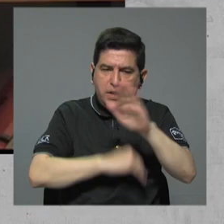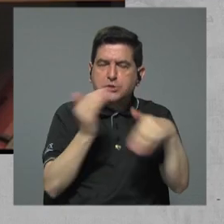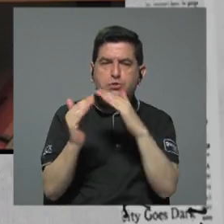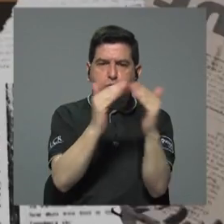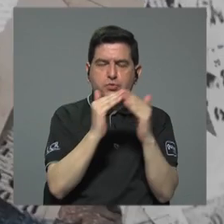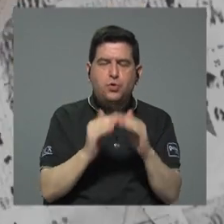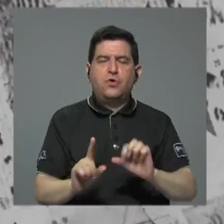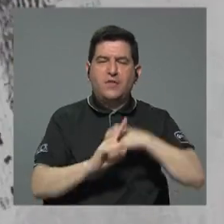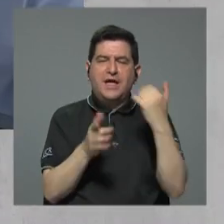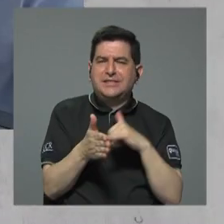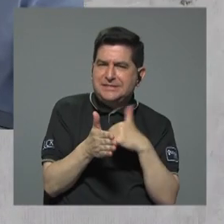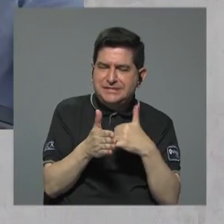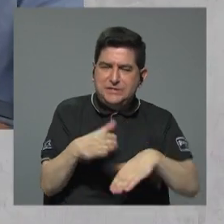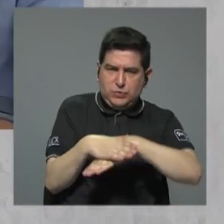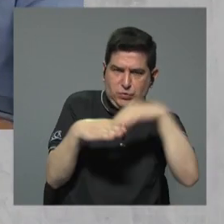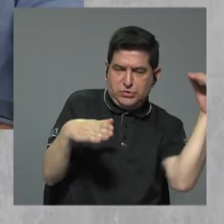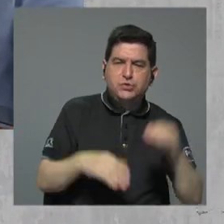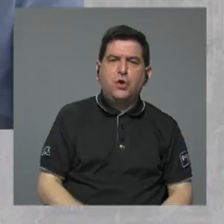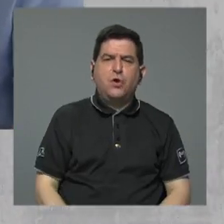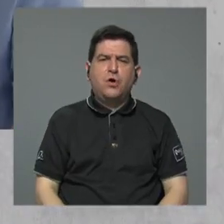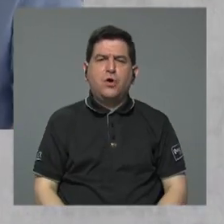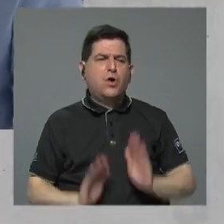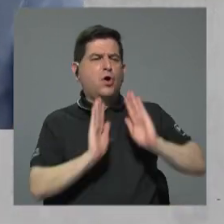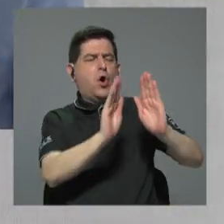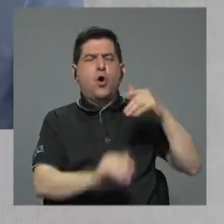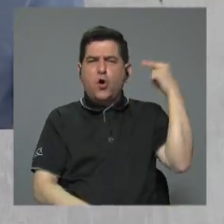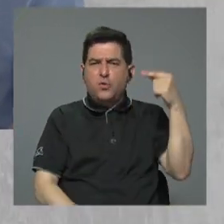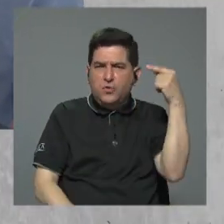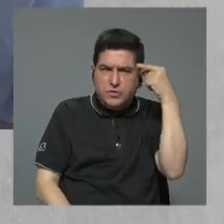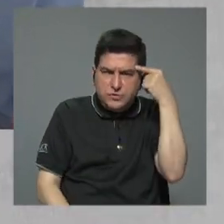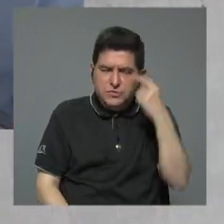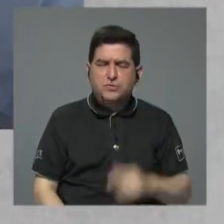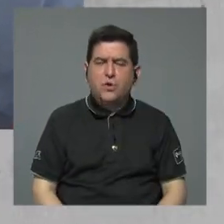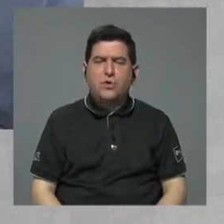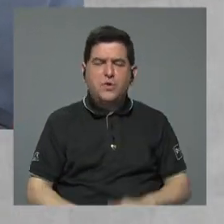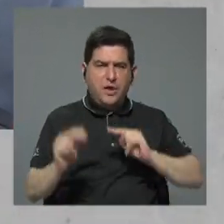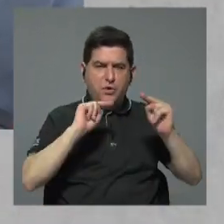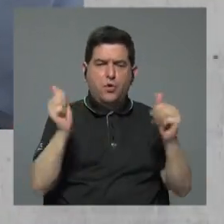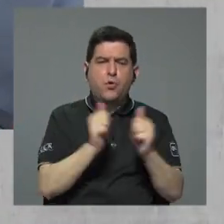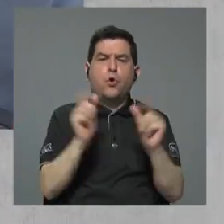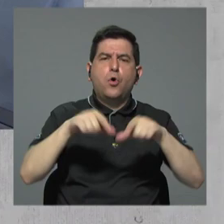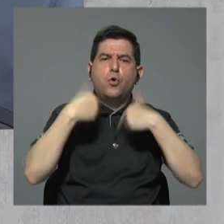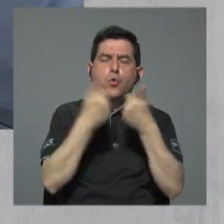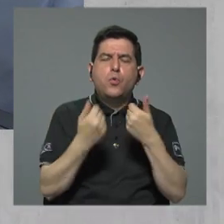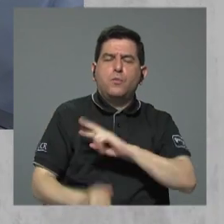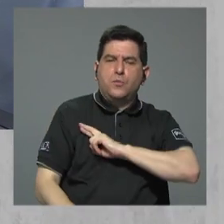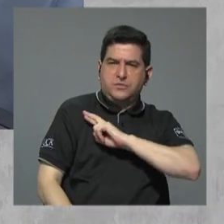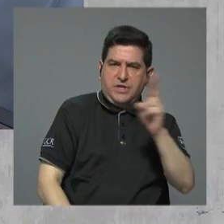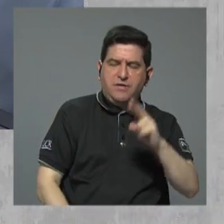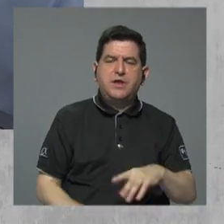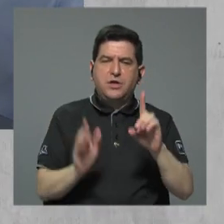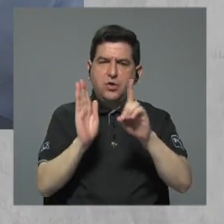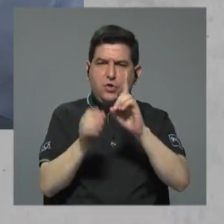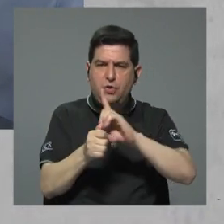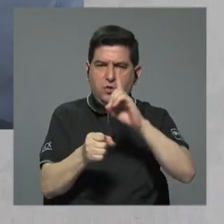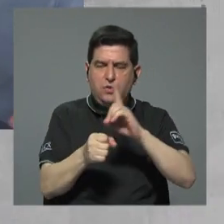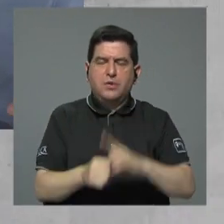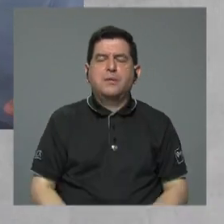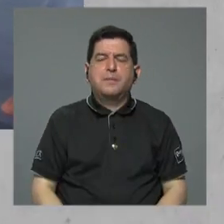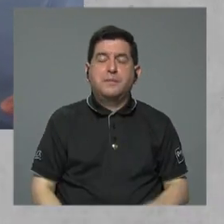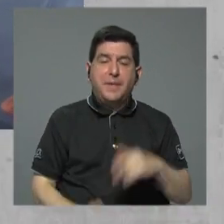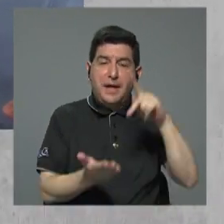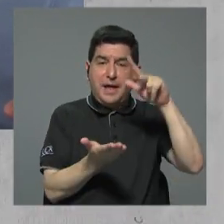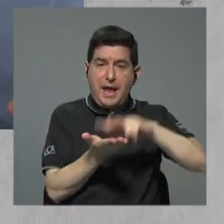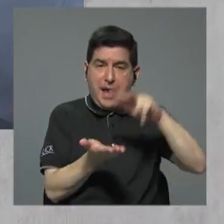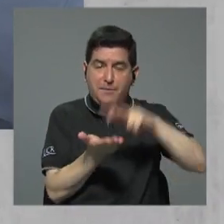en condiciones de exclusión La objeción de conciencia la negoció el gobierno con los diputados de corte religioso para garantizarse el apoyo al proyecto Si yo tuviera